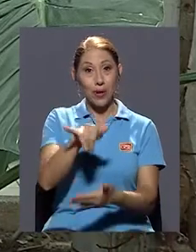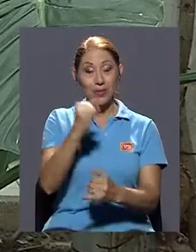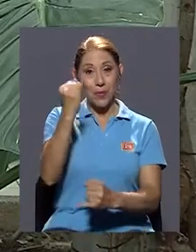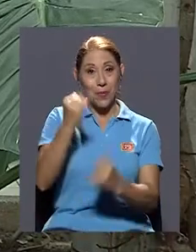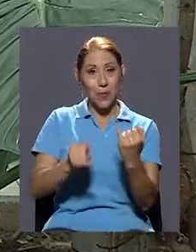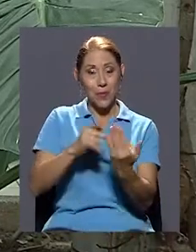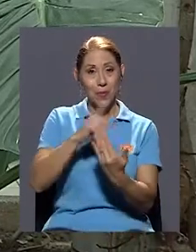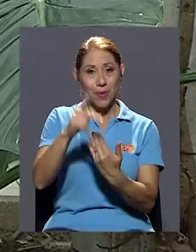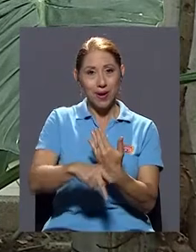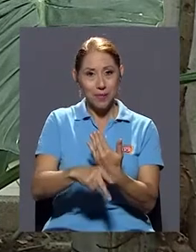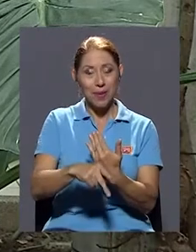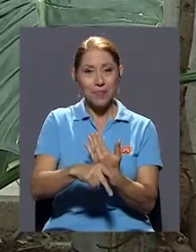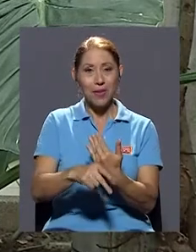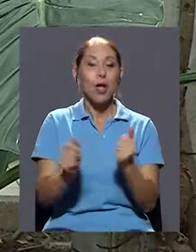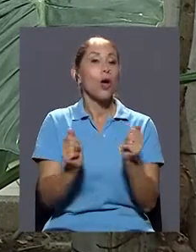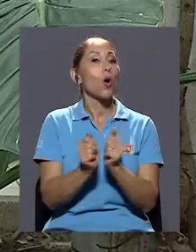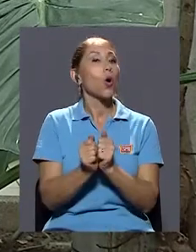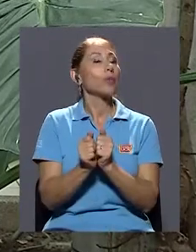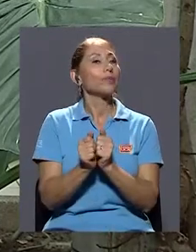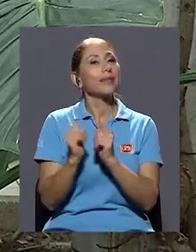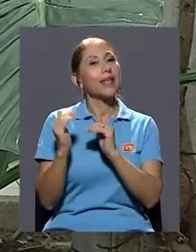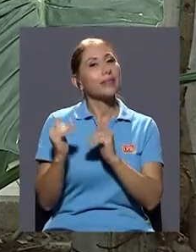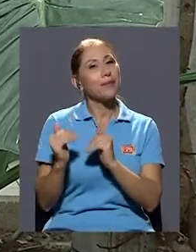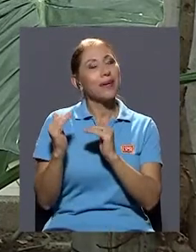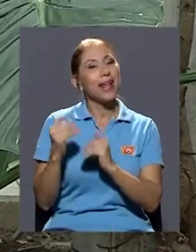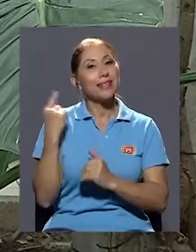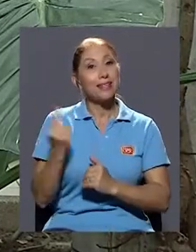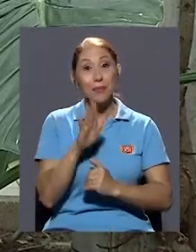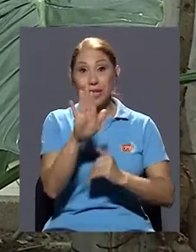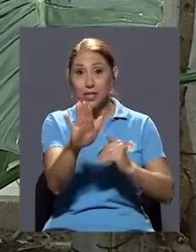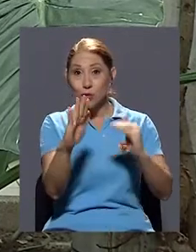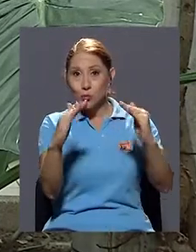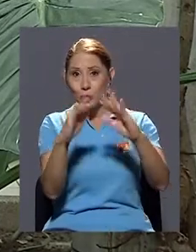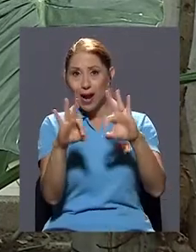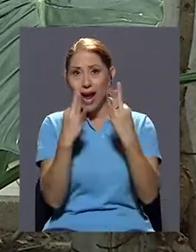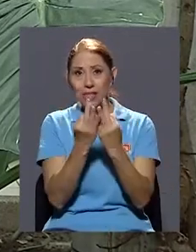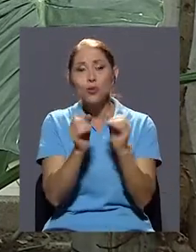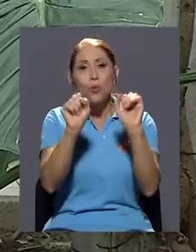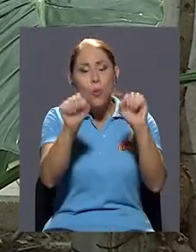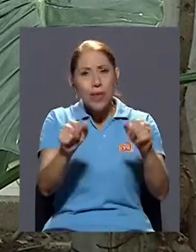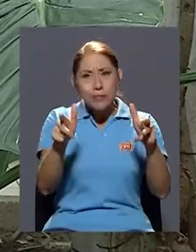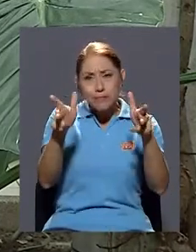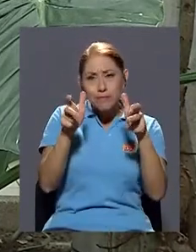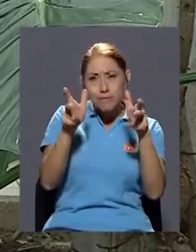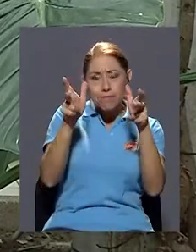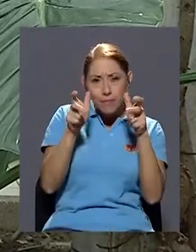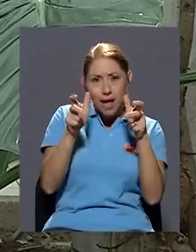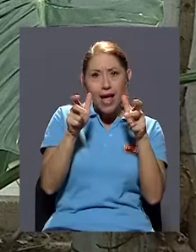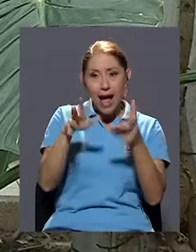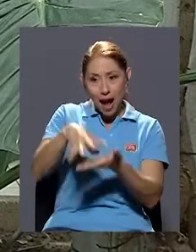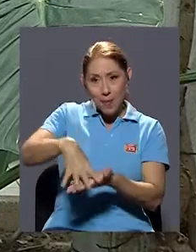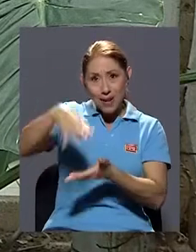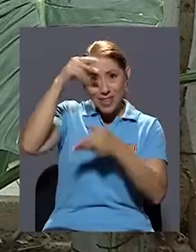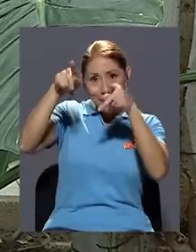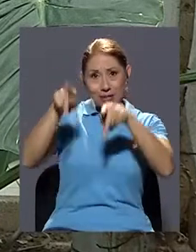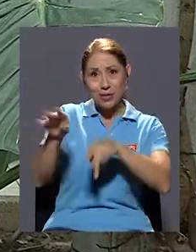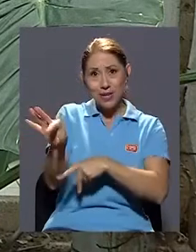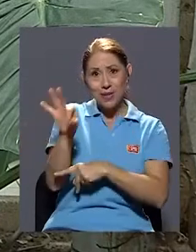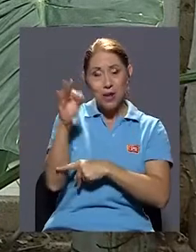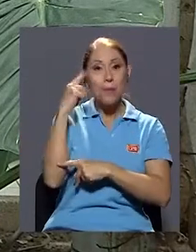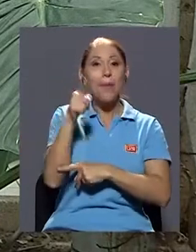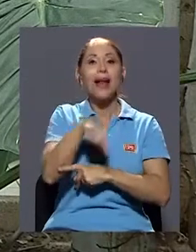Con esto hemos llegado al final de nuestro programa con la esperanza siempre de que en sus hogares hayan podido tomar nota y aprender de nuestro invitado